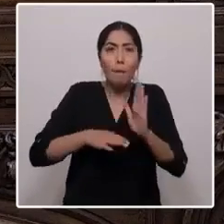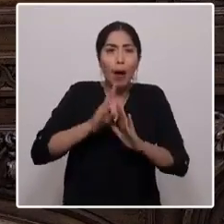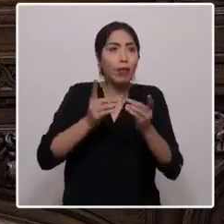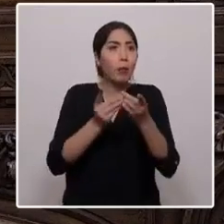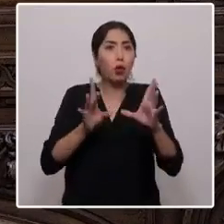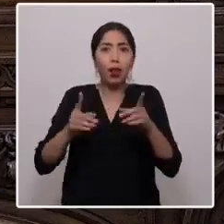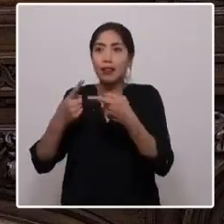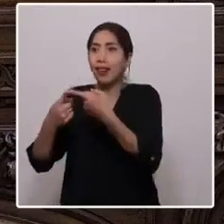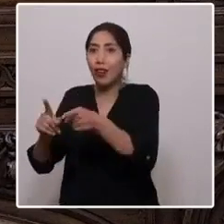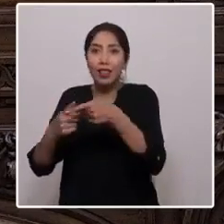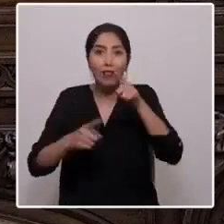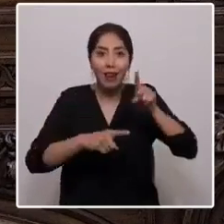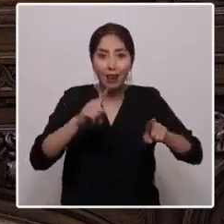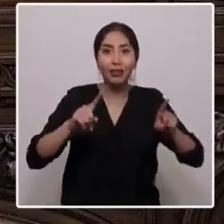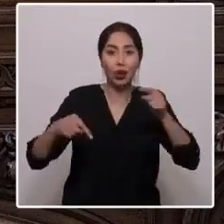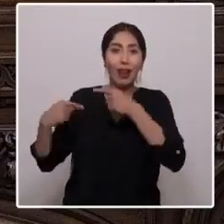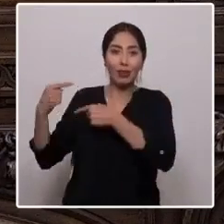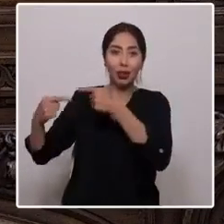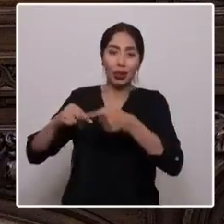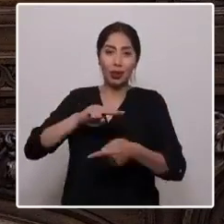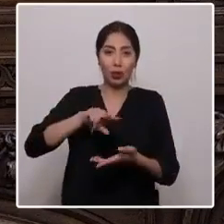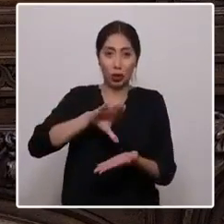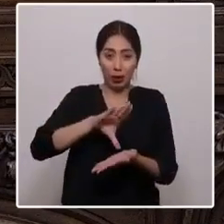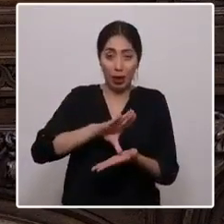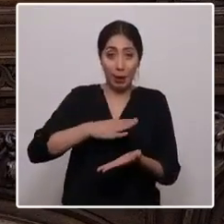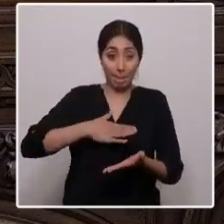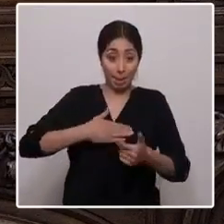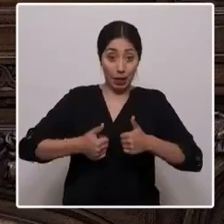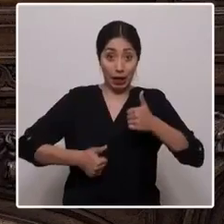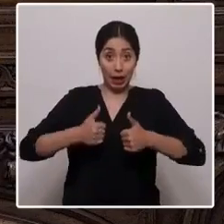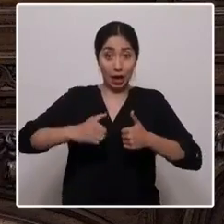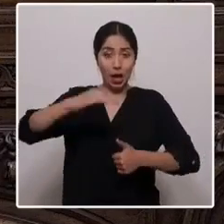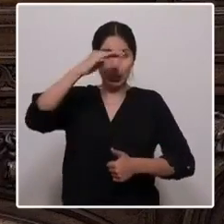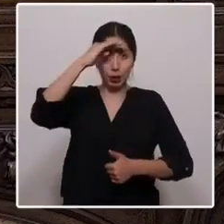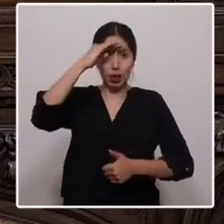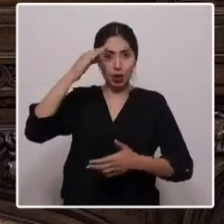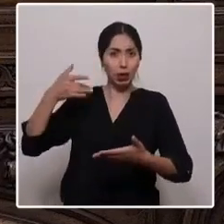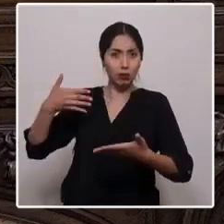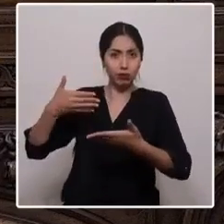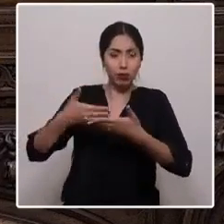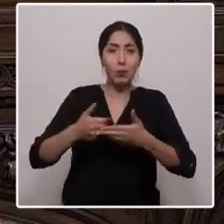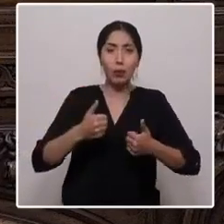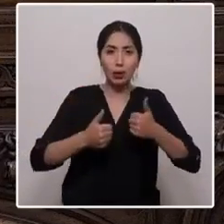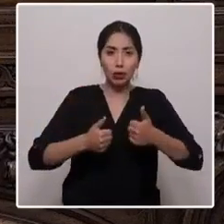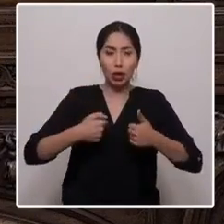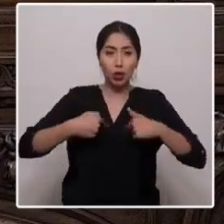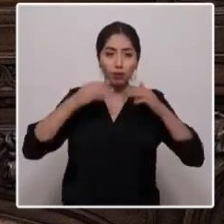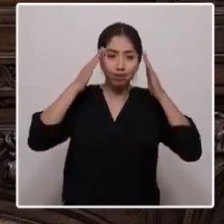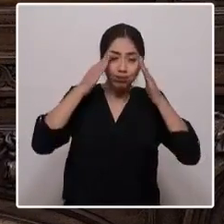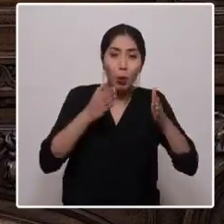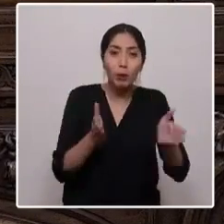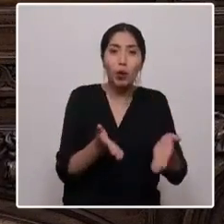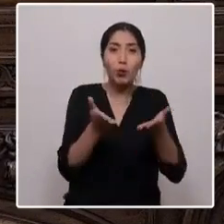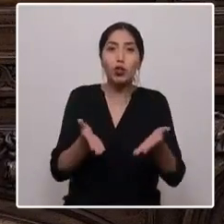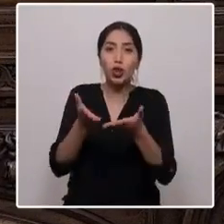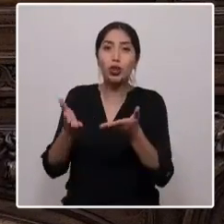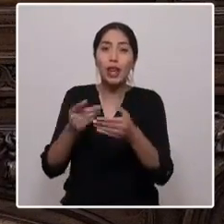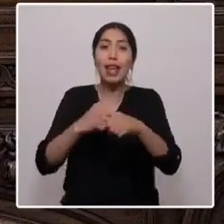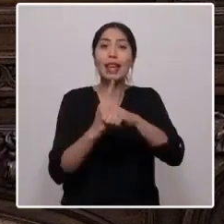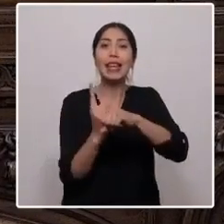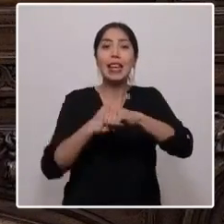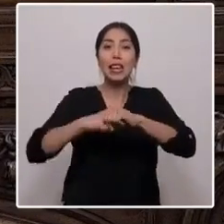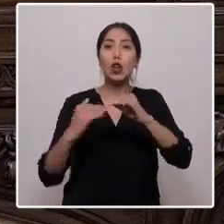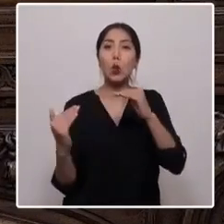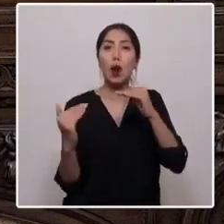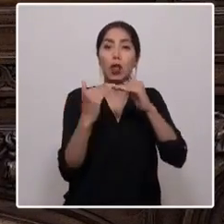de nuestro país. Durante mi carrera y trayectoria profesional me he enfocado en la promoción de la igualdad de género y la defensa de los derechos